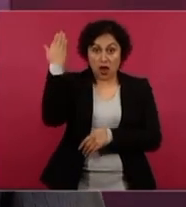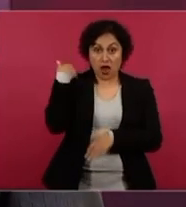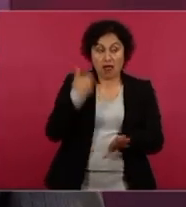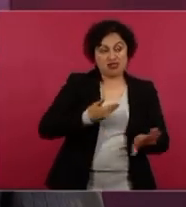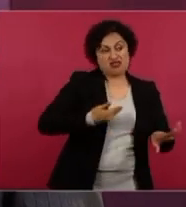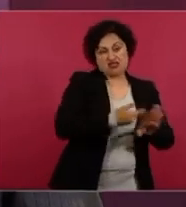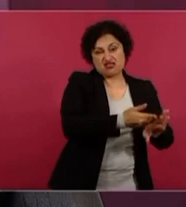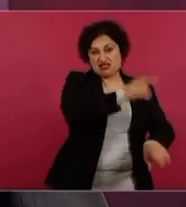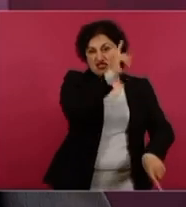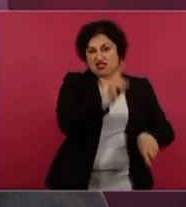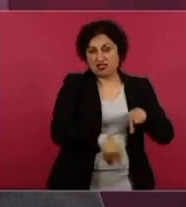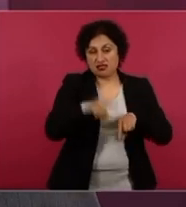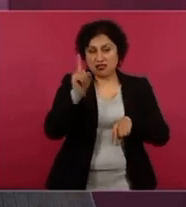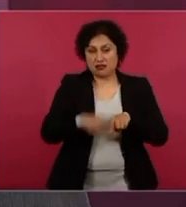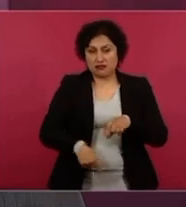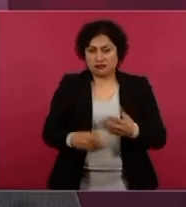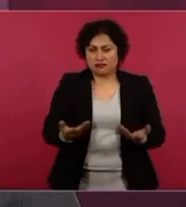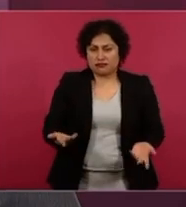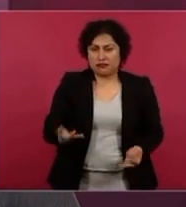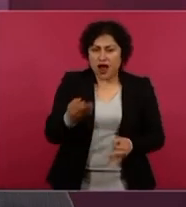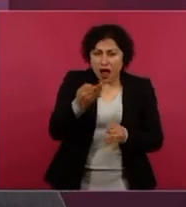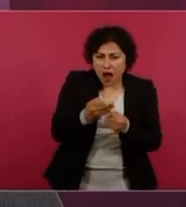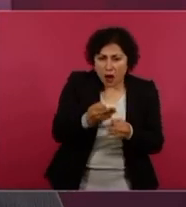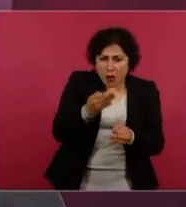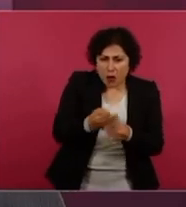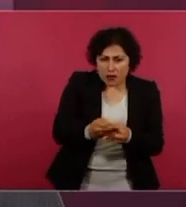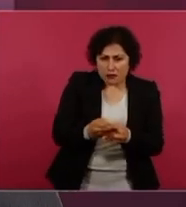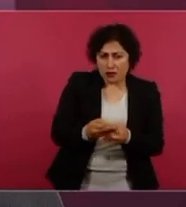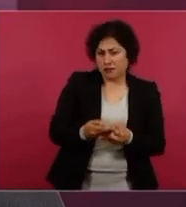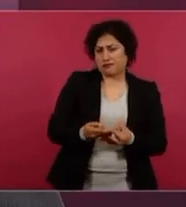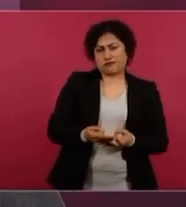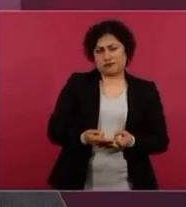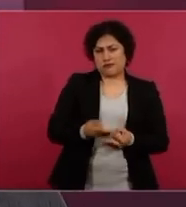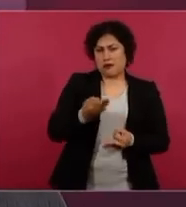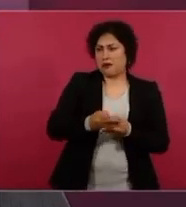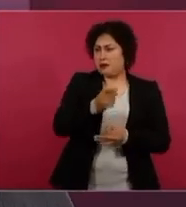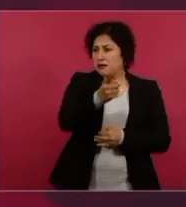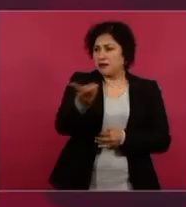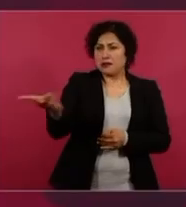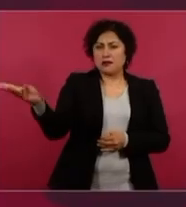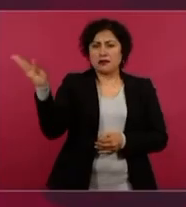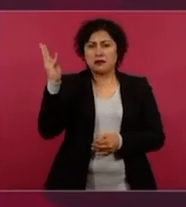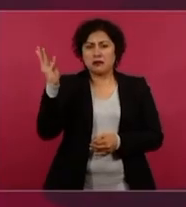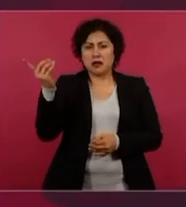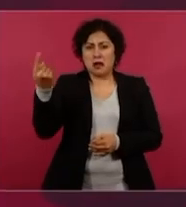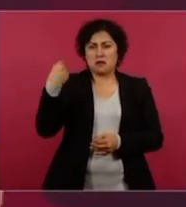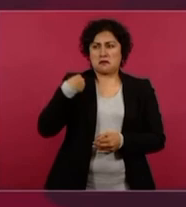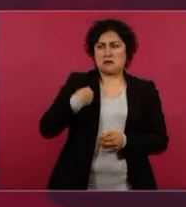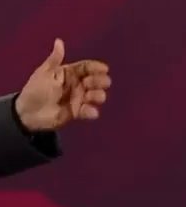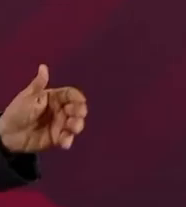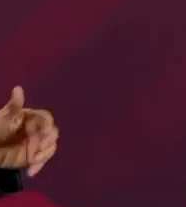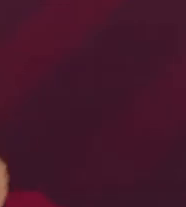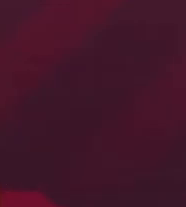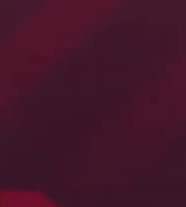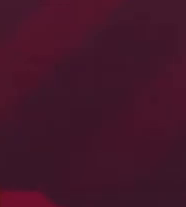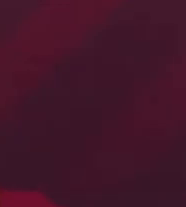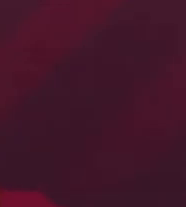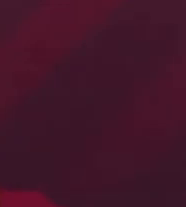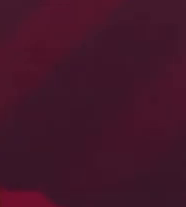Ahora le mientan la madre al presidente y no pasa